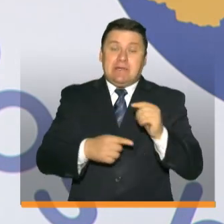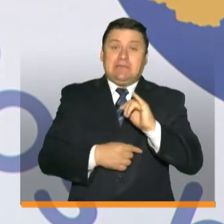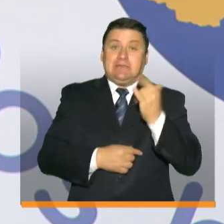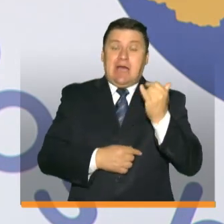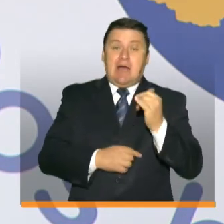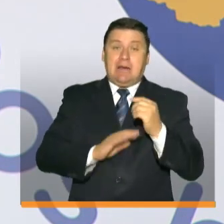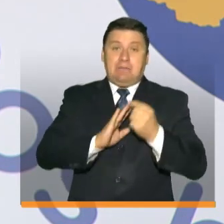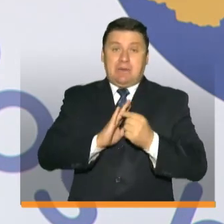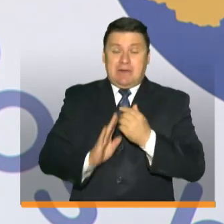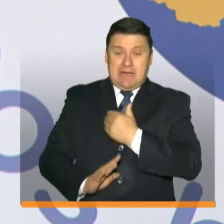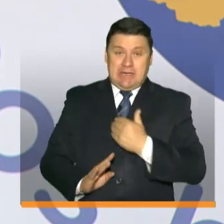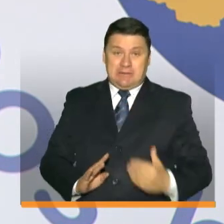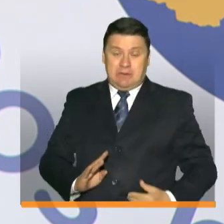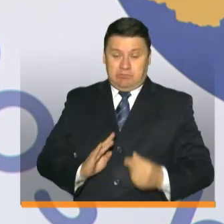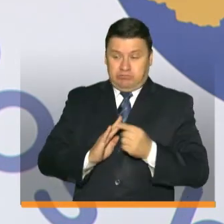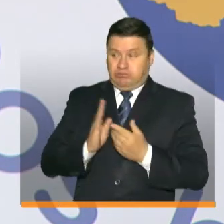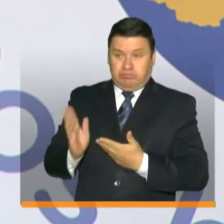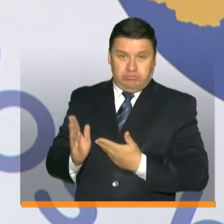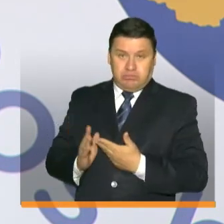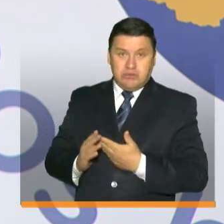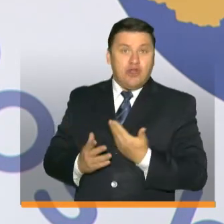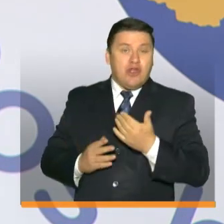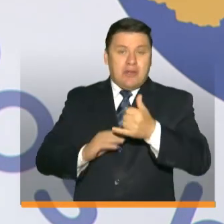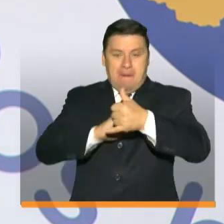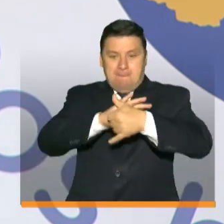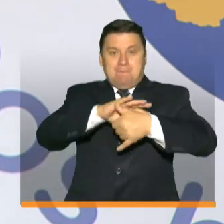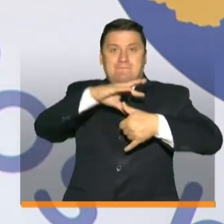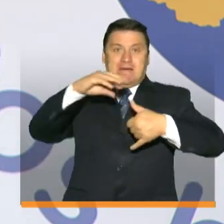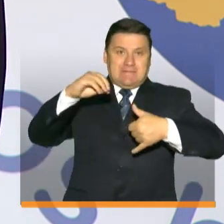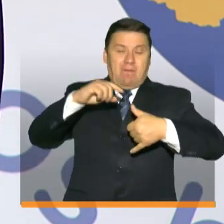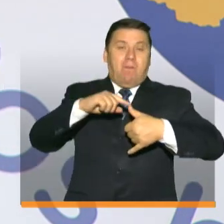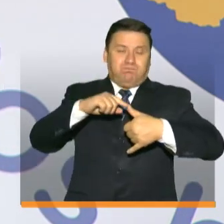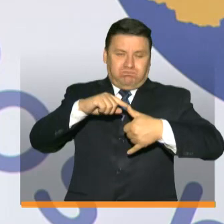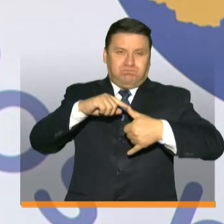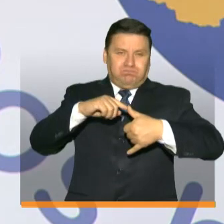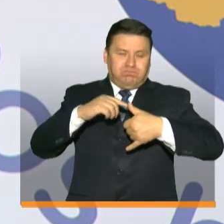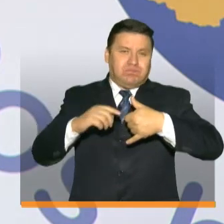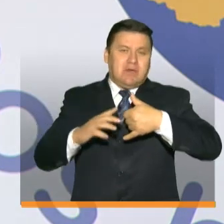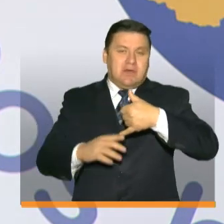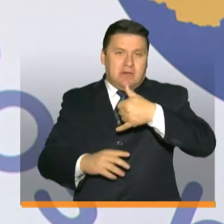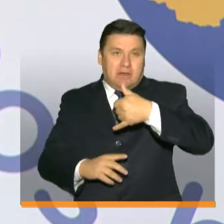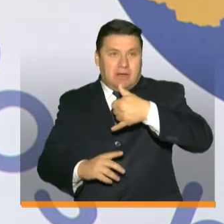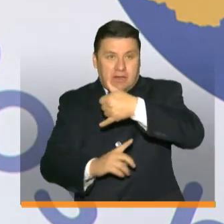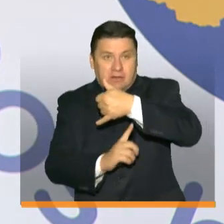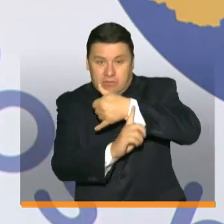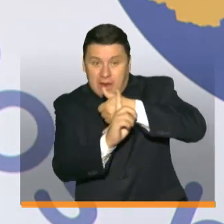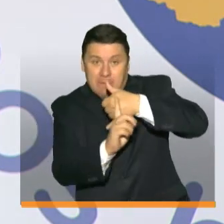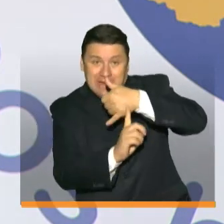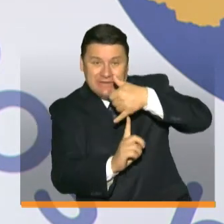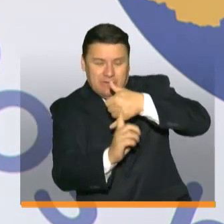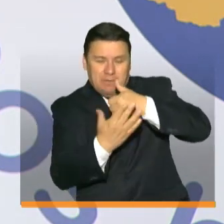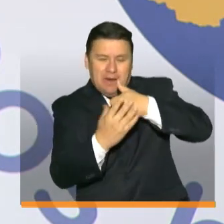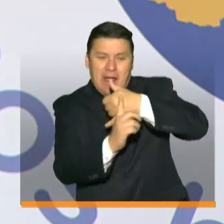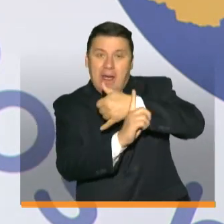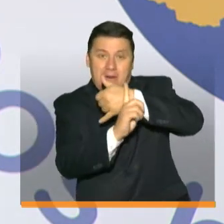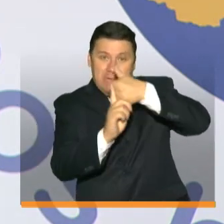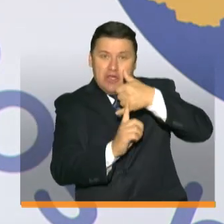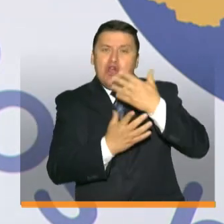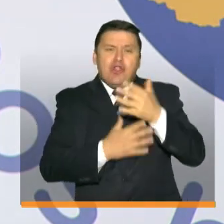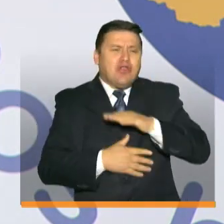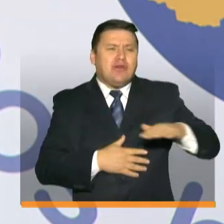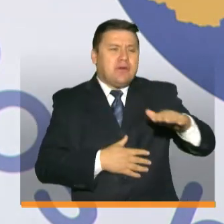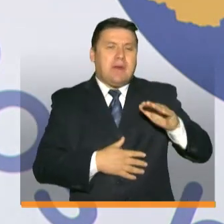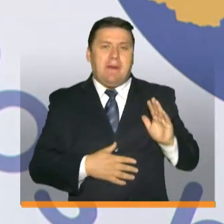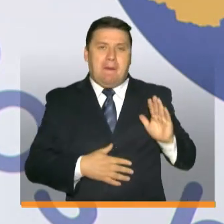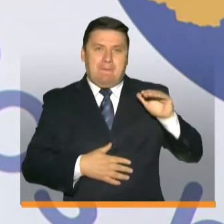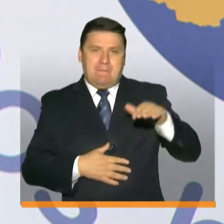con la primera dama de la nación en el Pacífico colombiano. En el Pacífico, en un corregimiento de Buenaventura que se